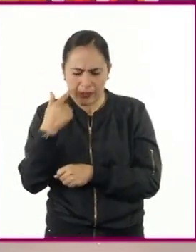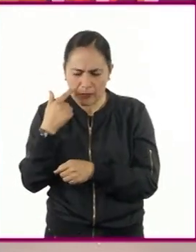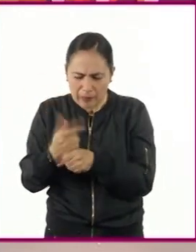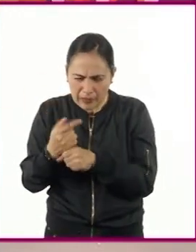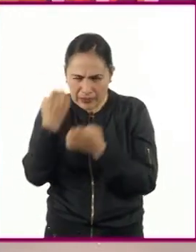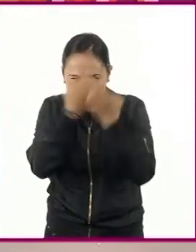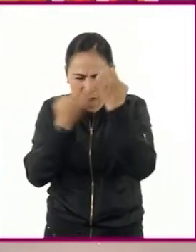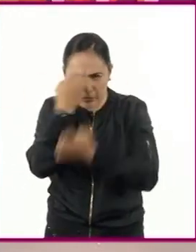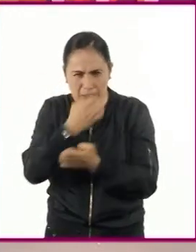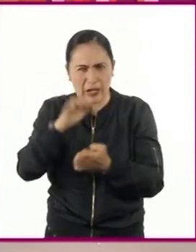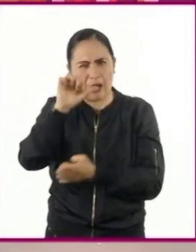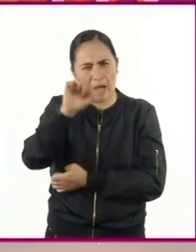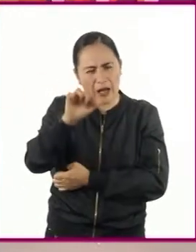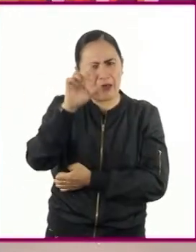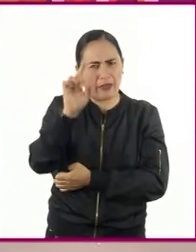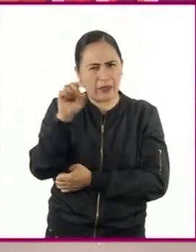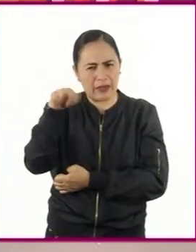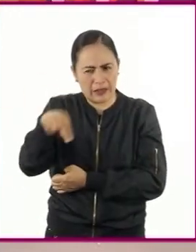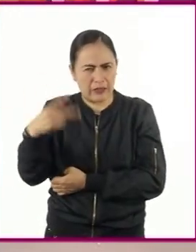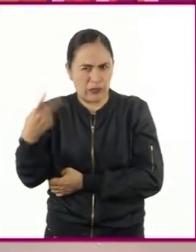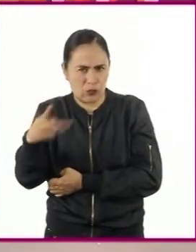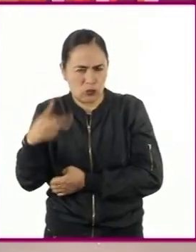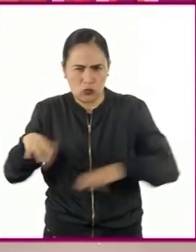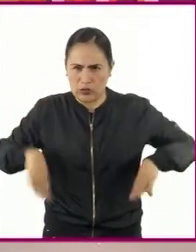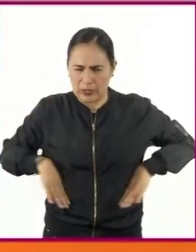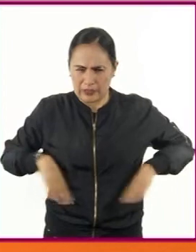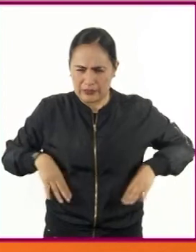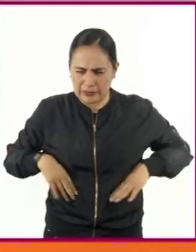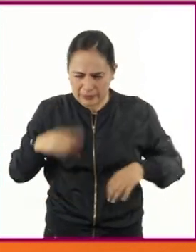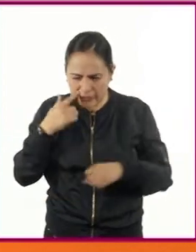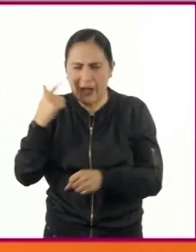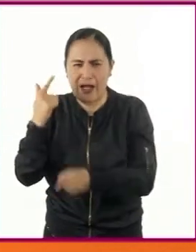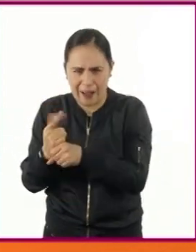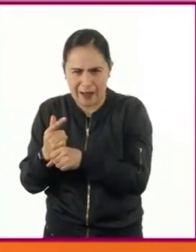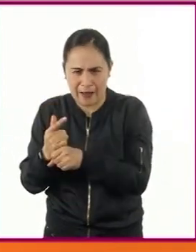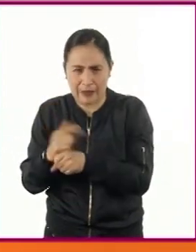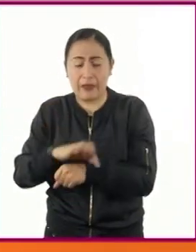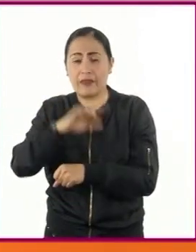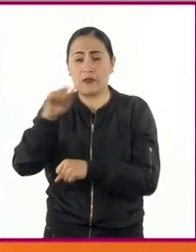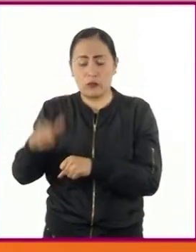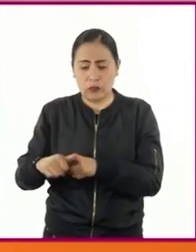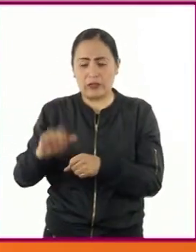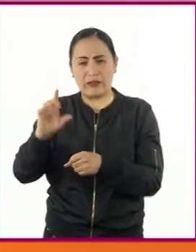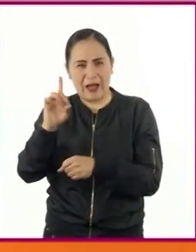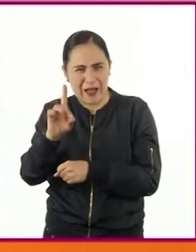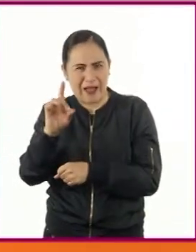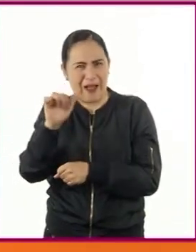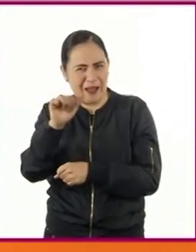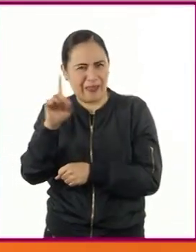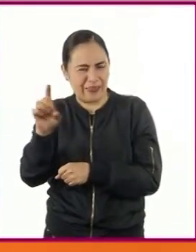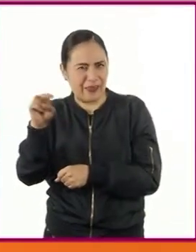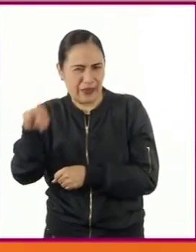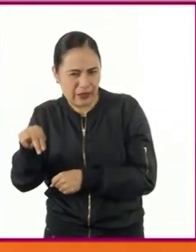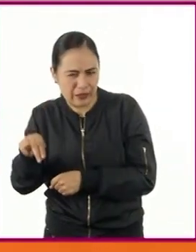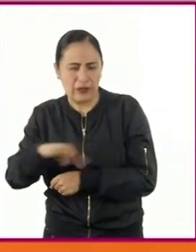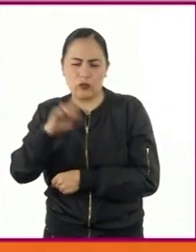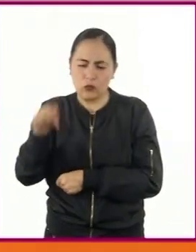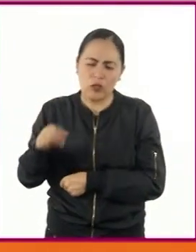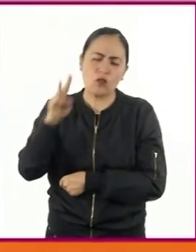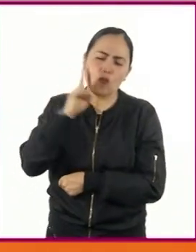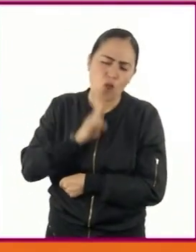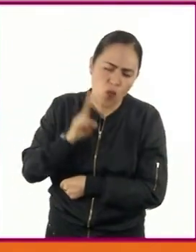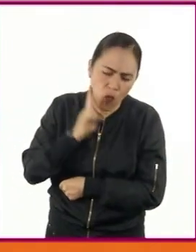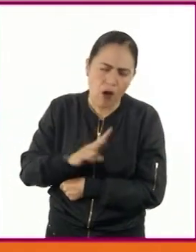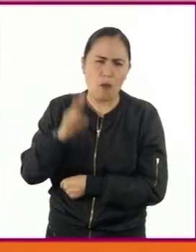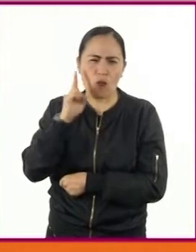que le da esa propiedad al organismo vector y a través de ensayos, probar si es